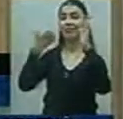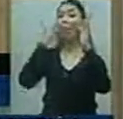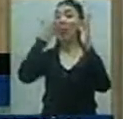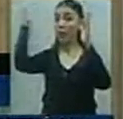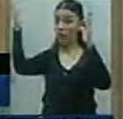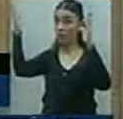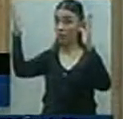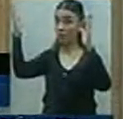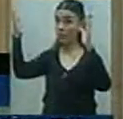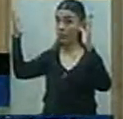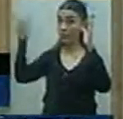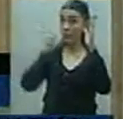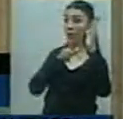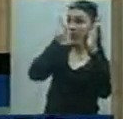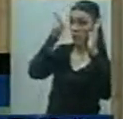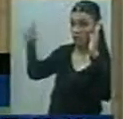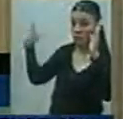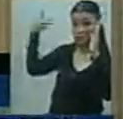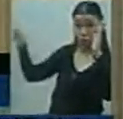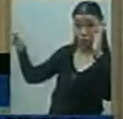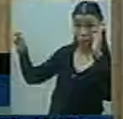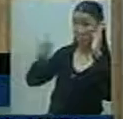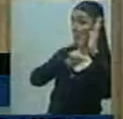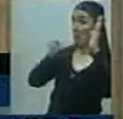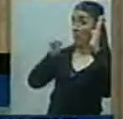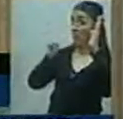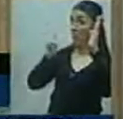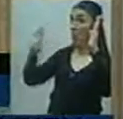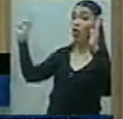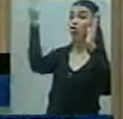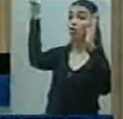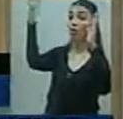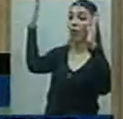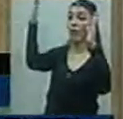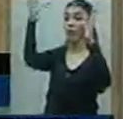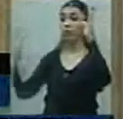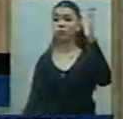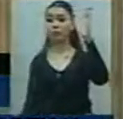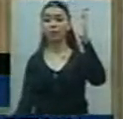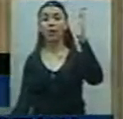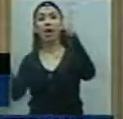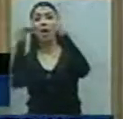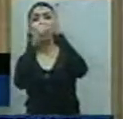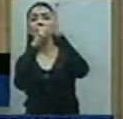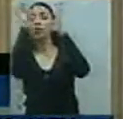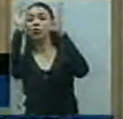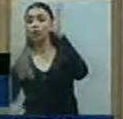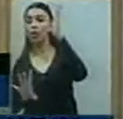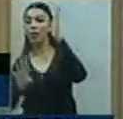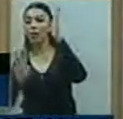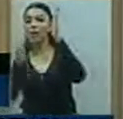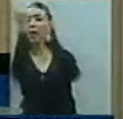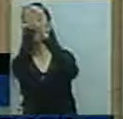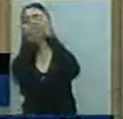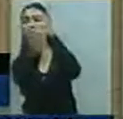no me extraña la metodología, porque fue a propósito